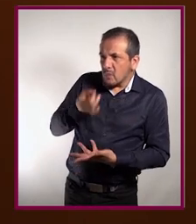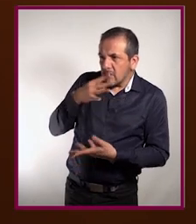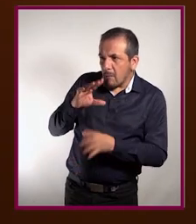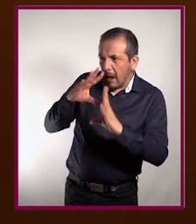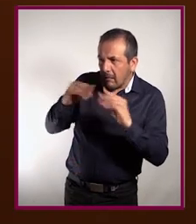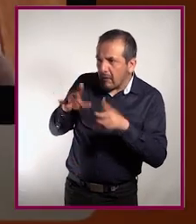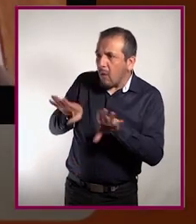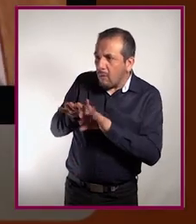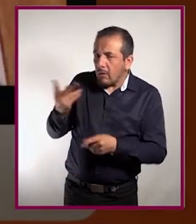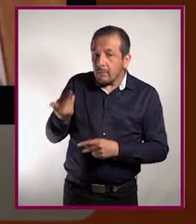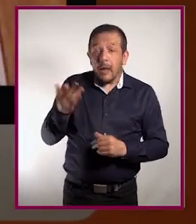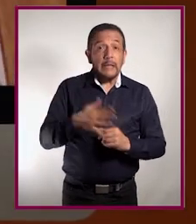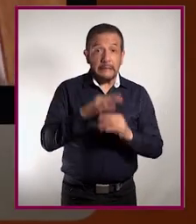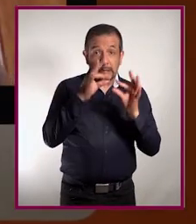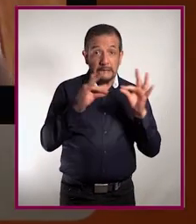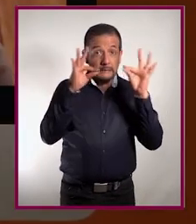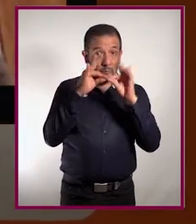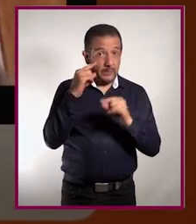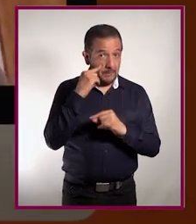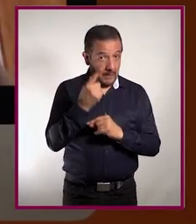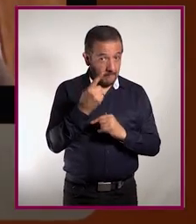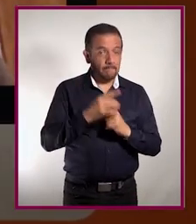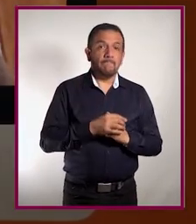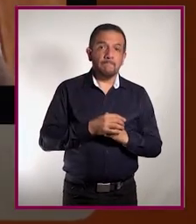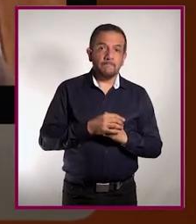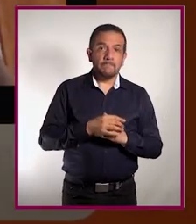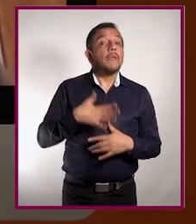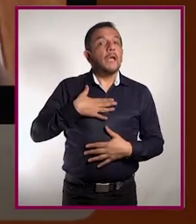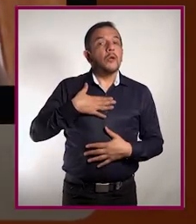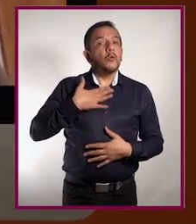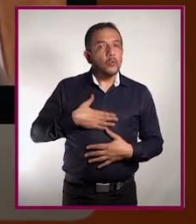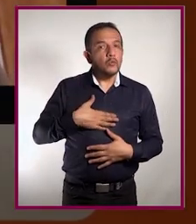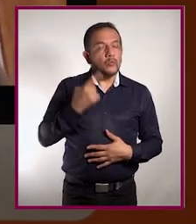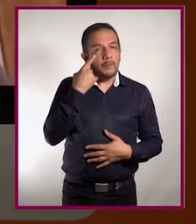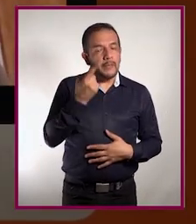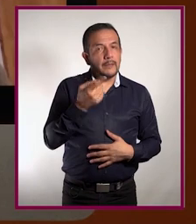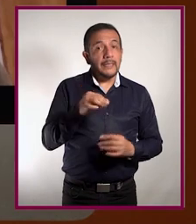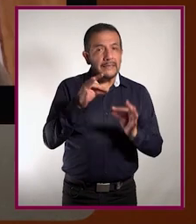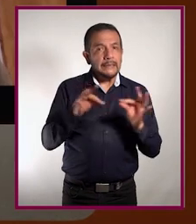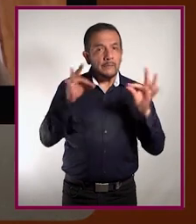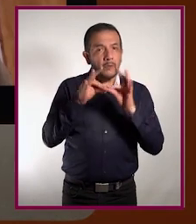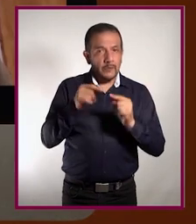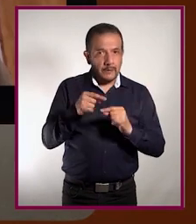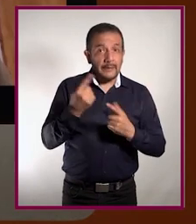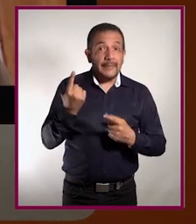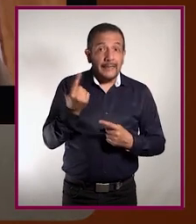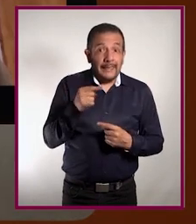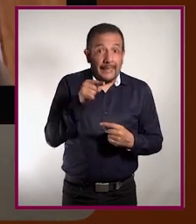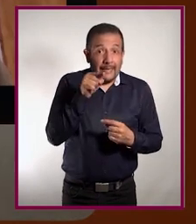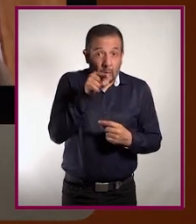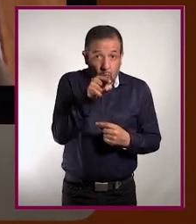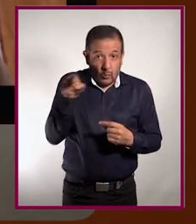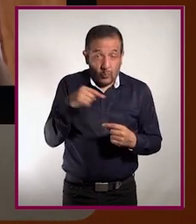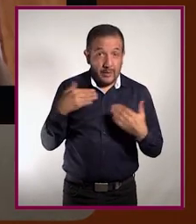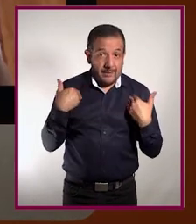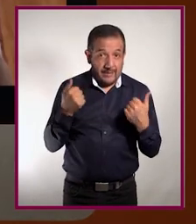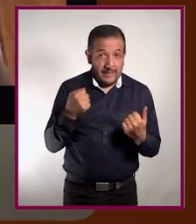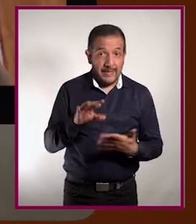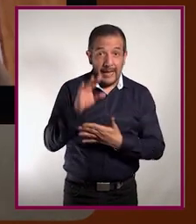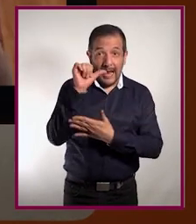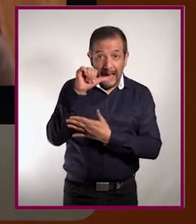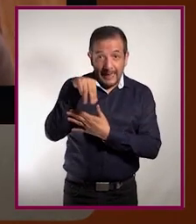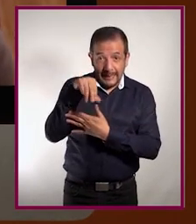ellos? Esto es muy importante y creo que justo es muy importante entender que realmente los